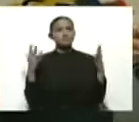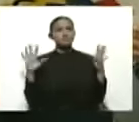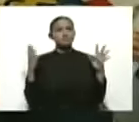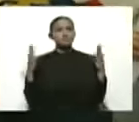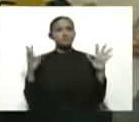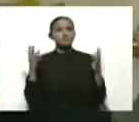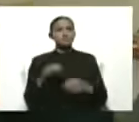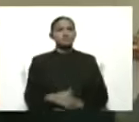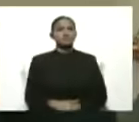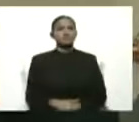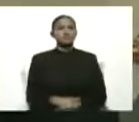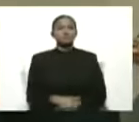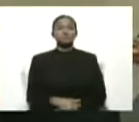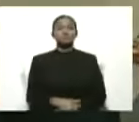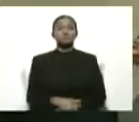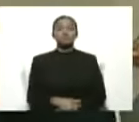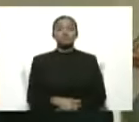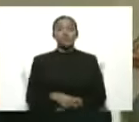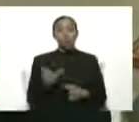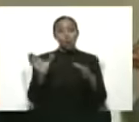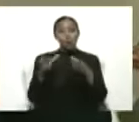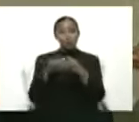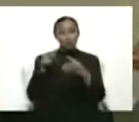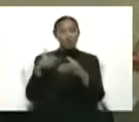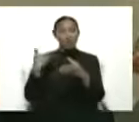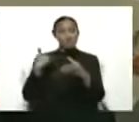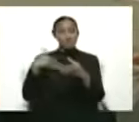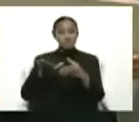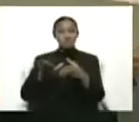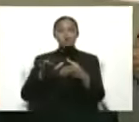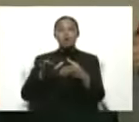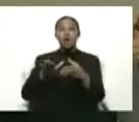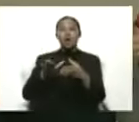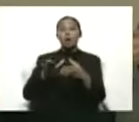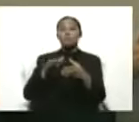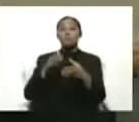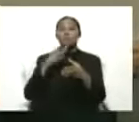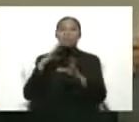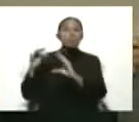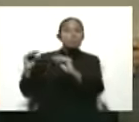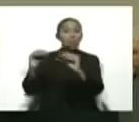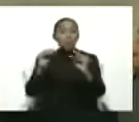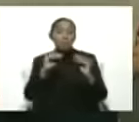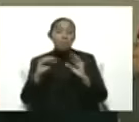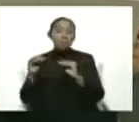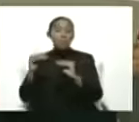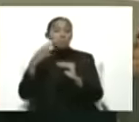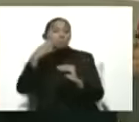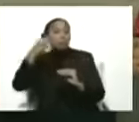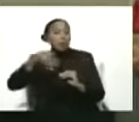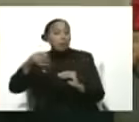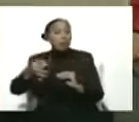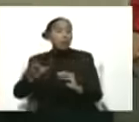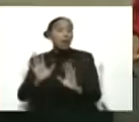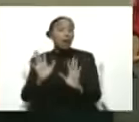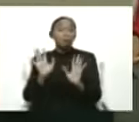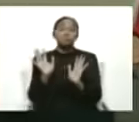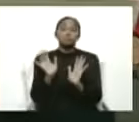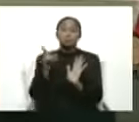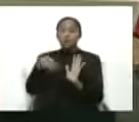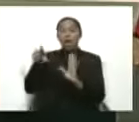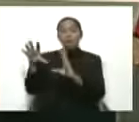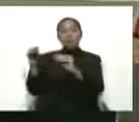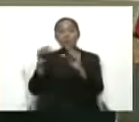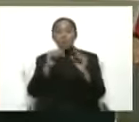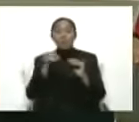Su cuentico va fuera de Venezuela, si se lo siguen creyendo. Su cuento